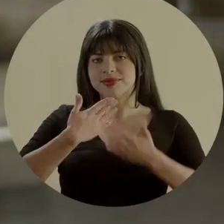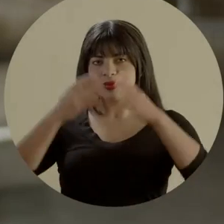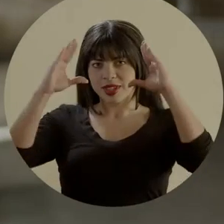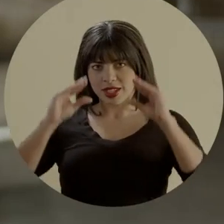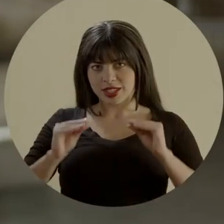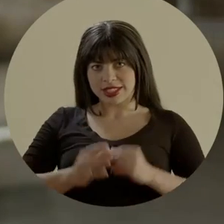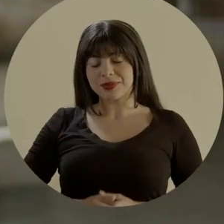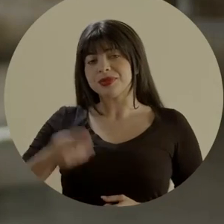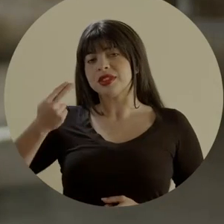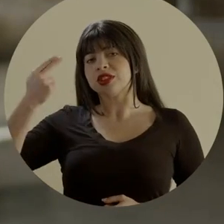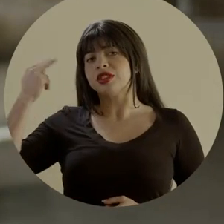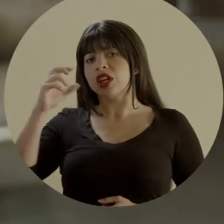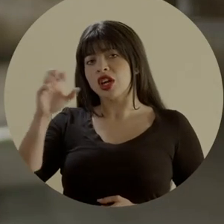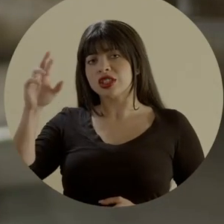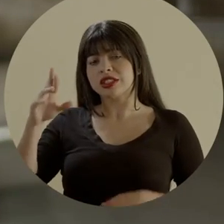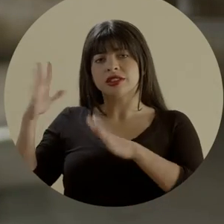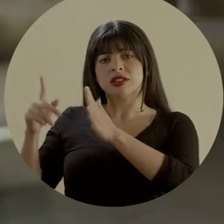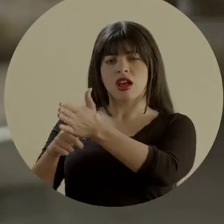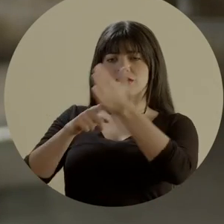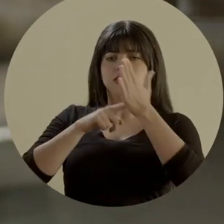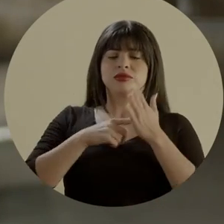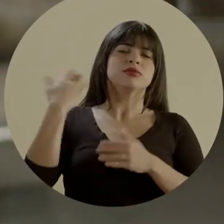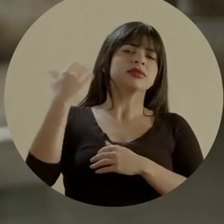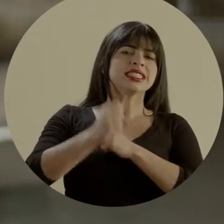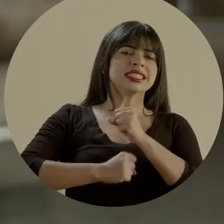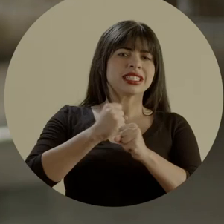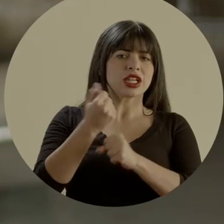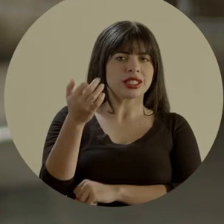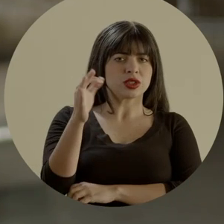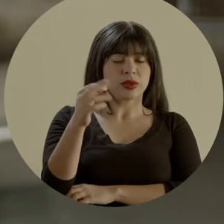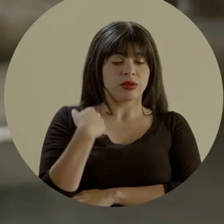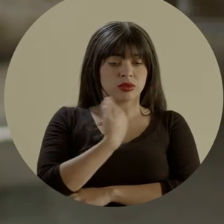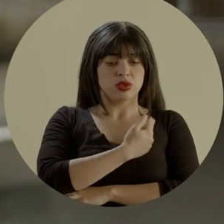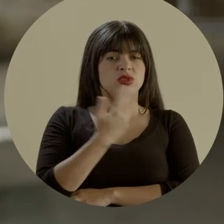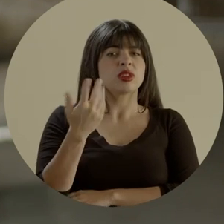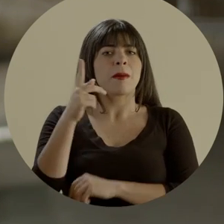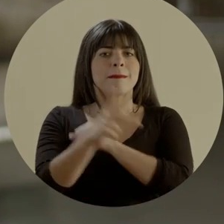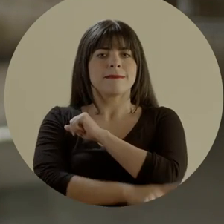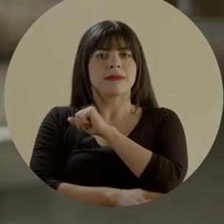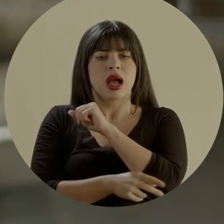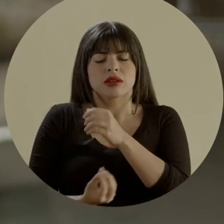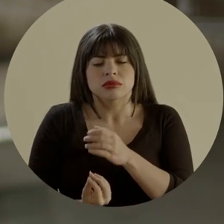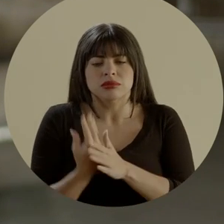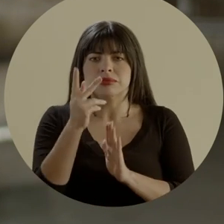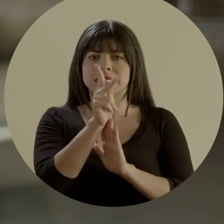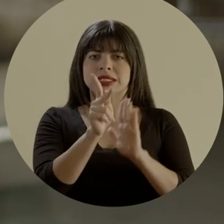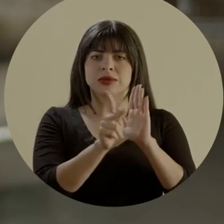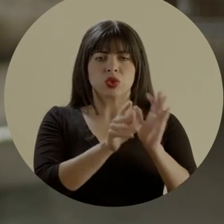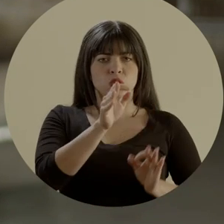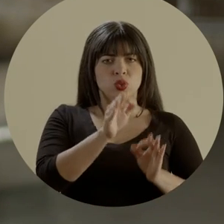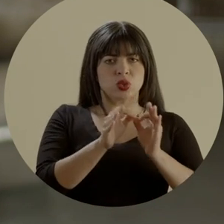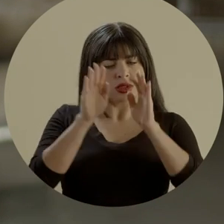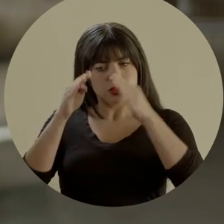Buenas noches. La historia de Costa Rica nos muestra ya desde el siglo XIX que somos un país forjado con principios de